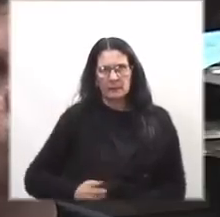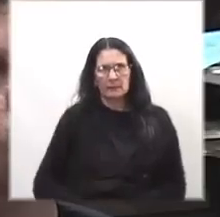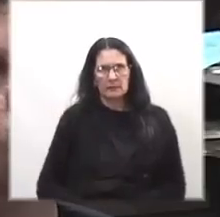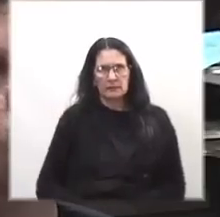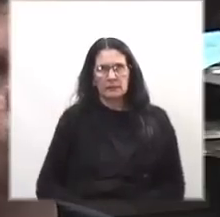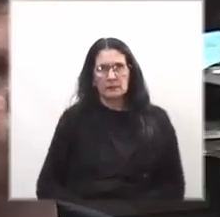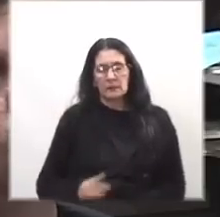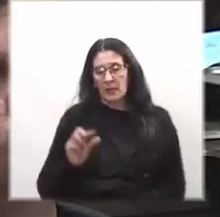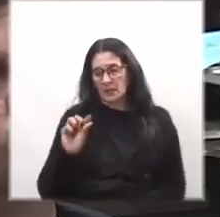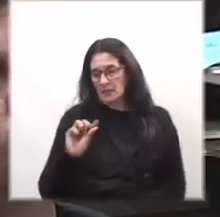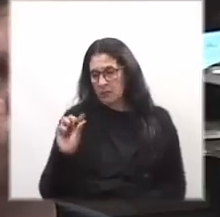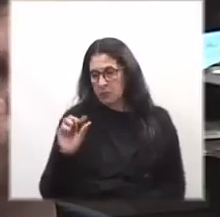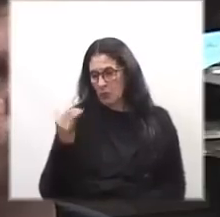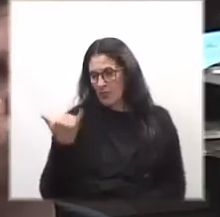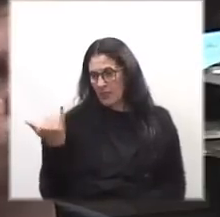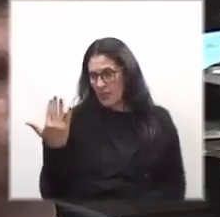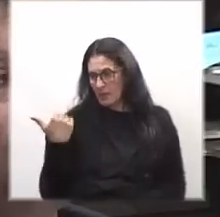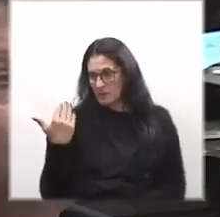Hace unos días.